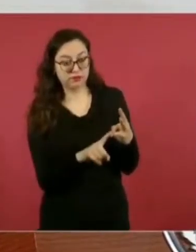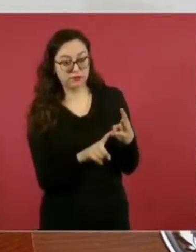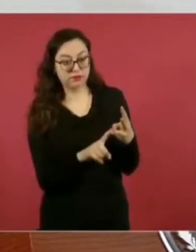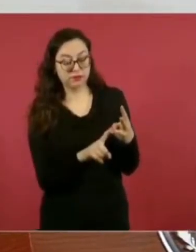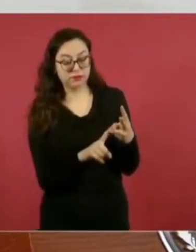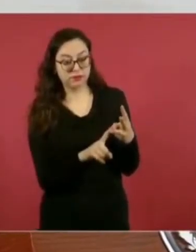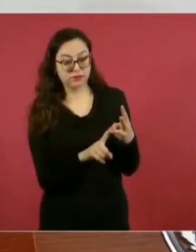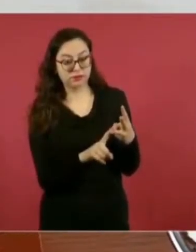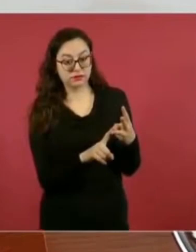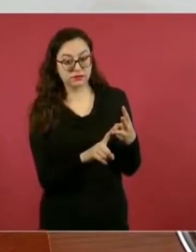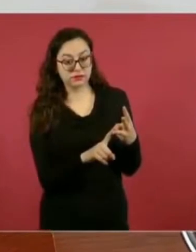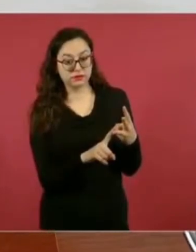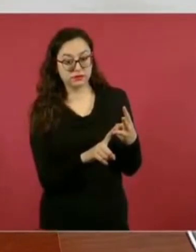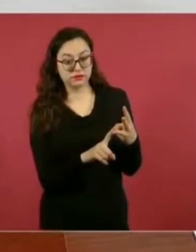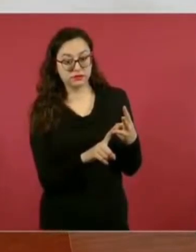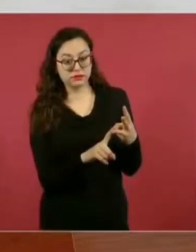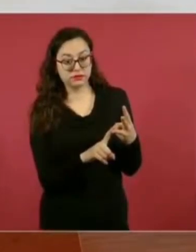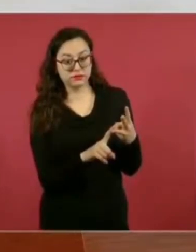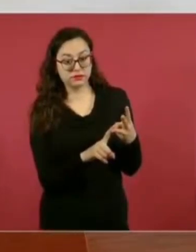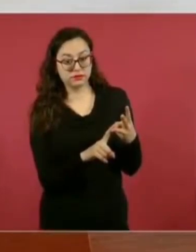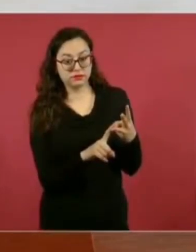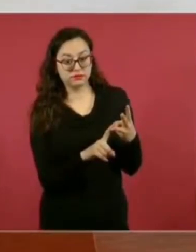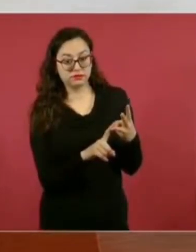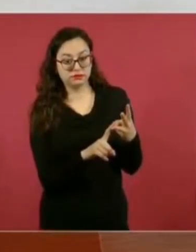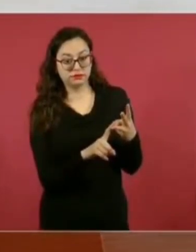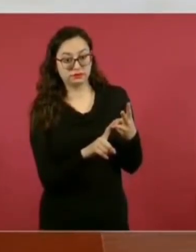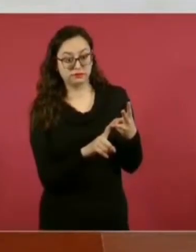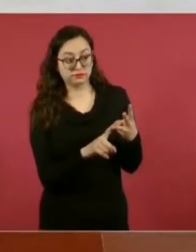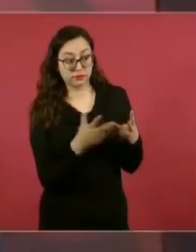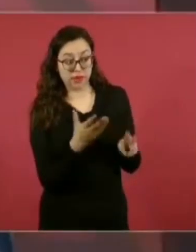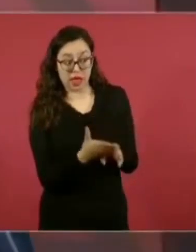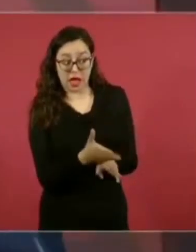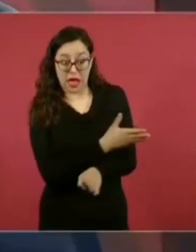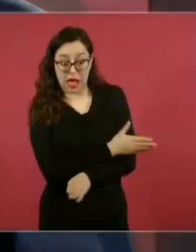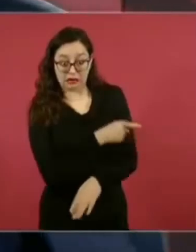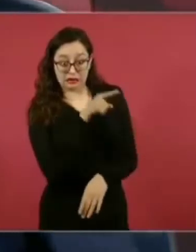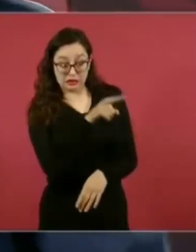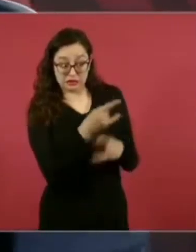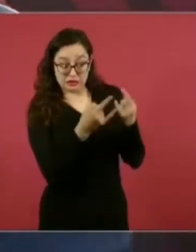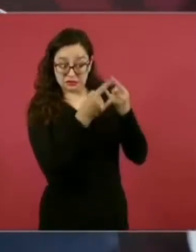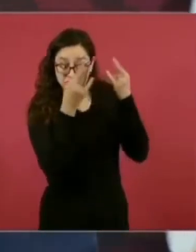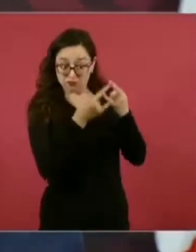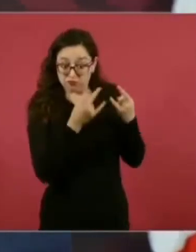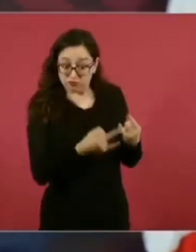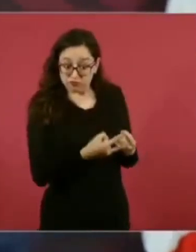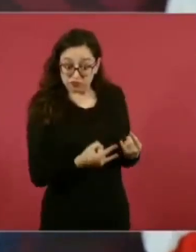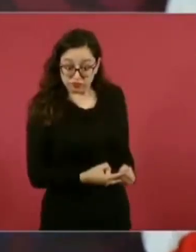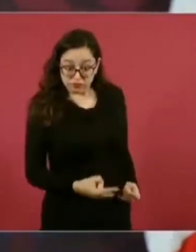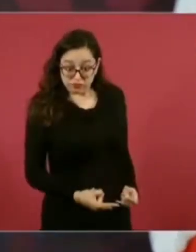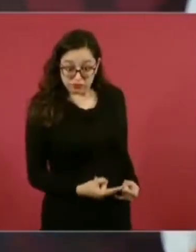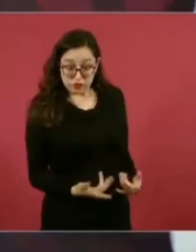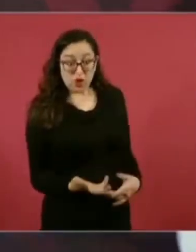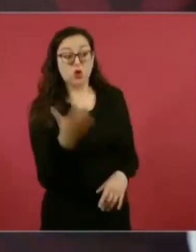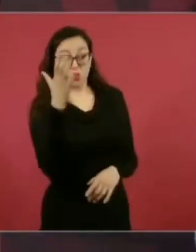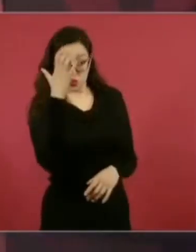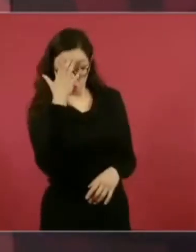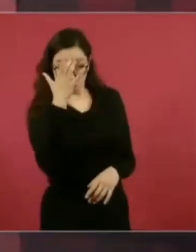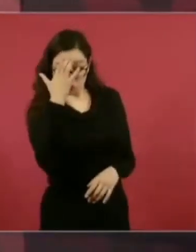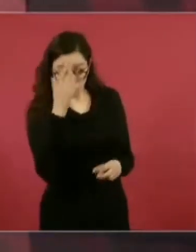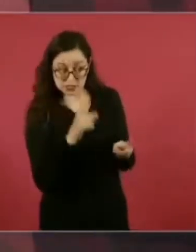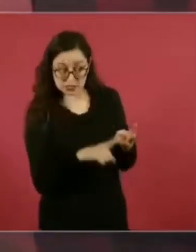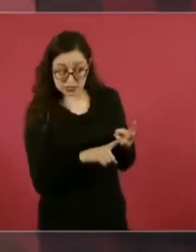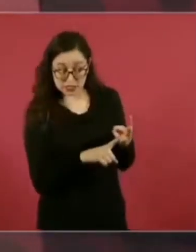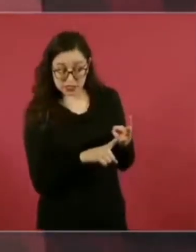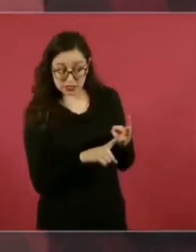¿conocías todos sus antecedentes?, ¿sabías que había iniciado